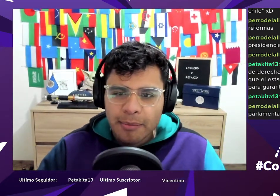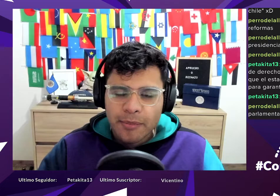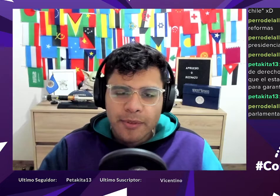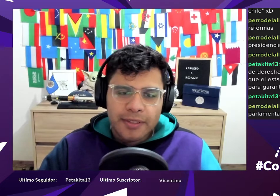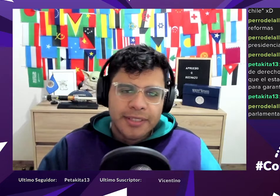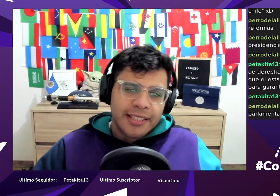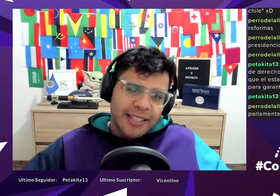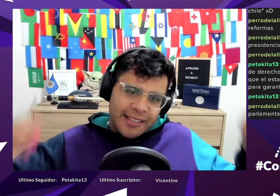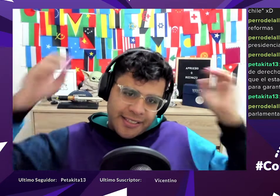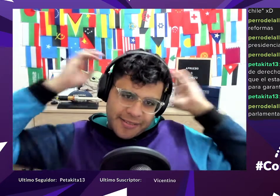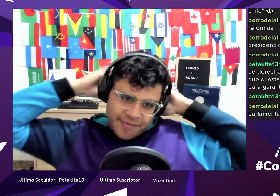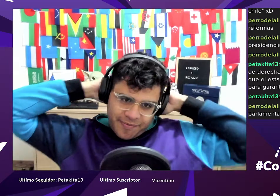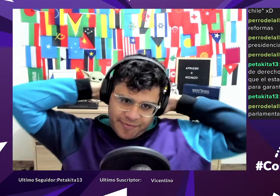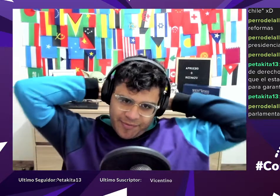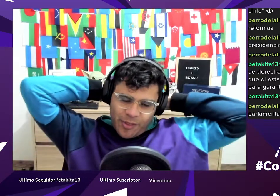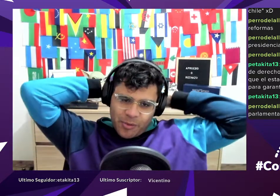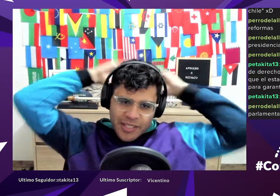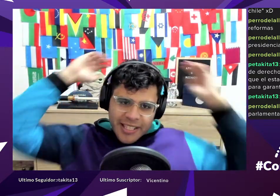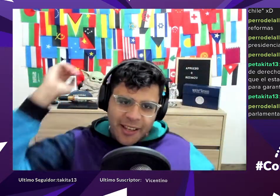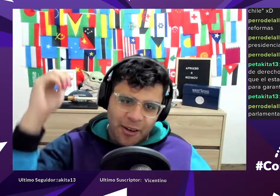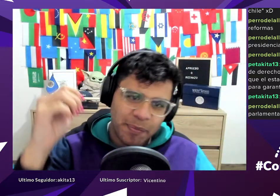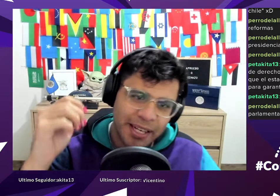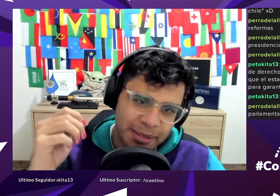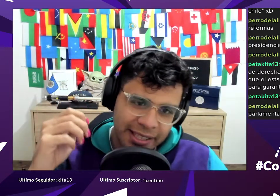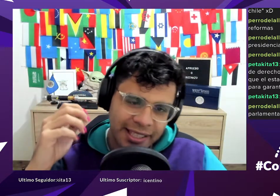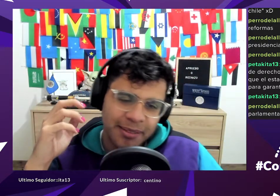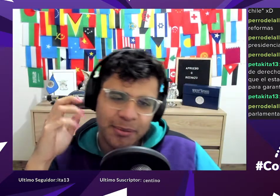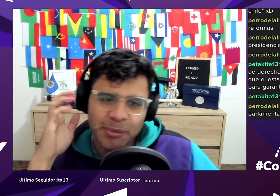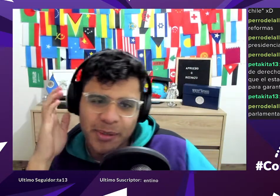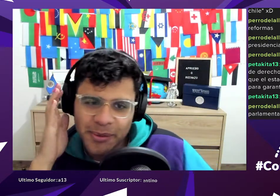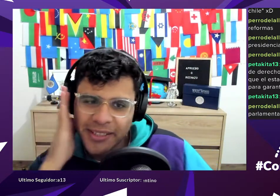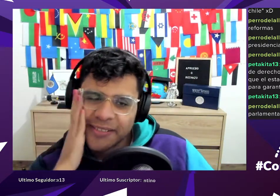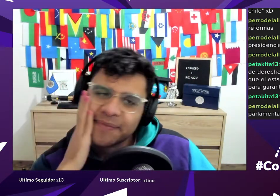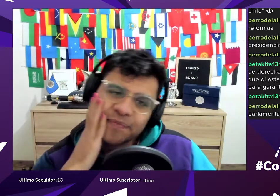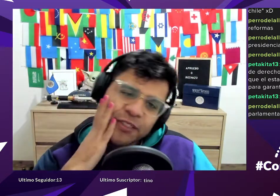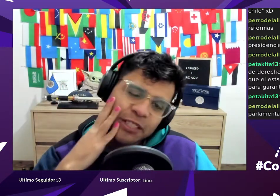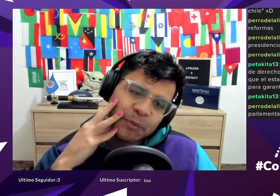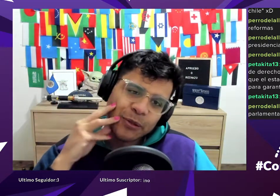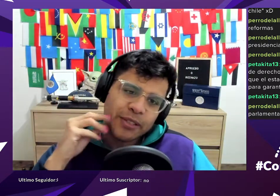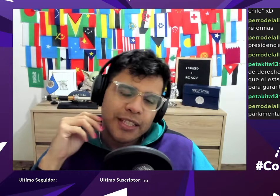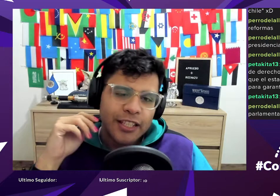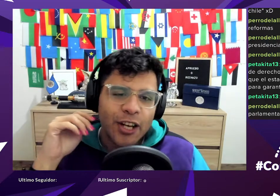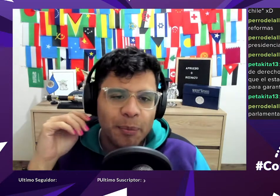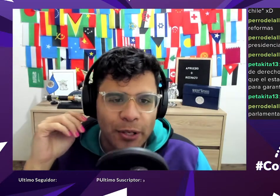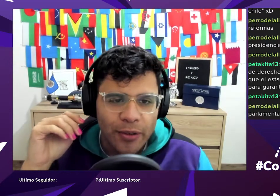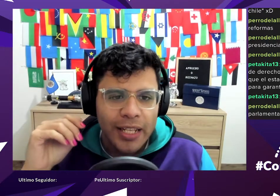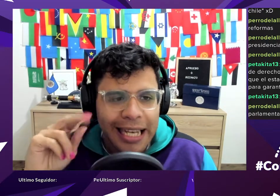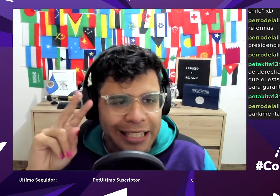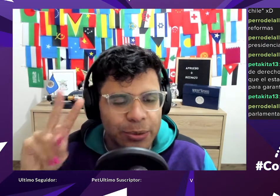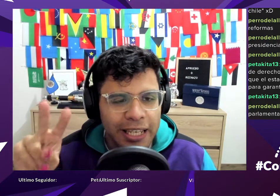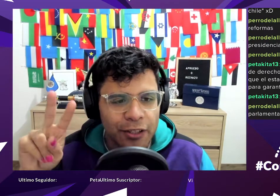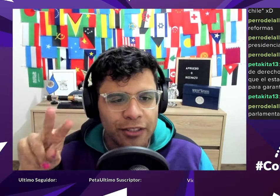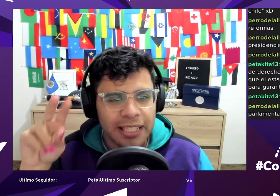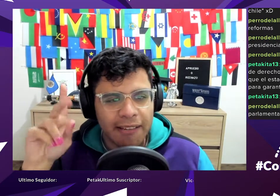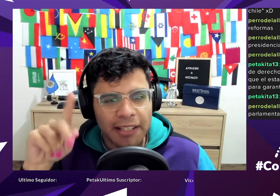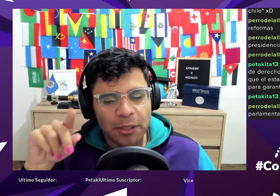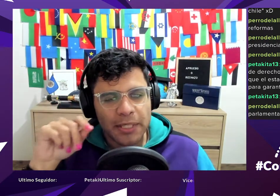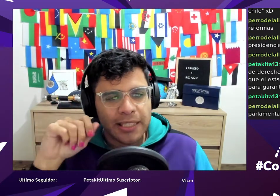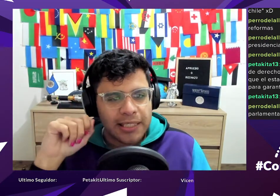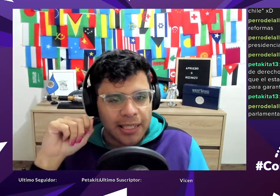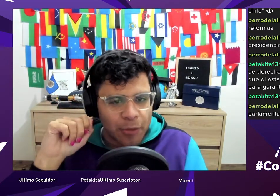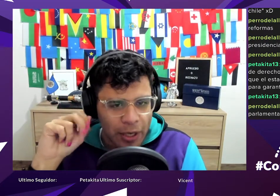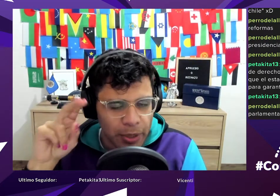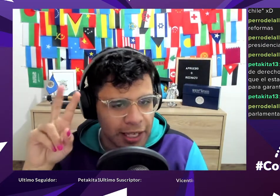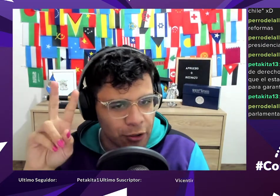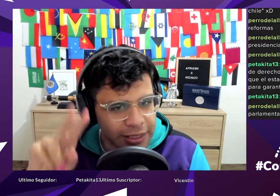parlamentarismo sí yo me hubiese quedado con parlamentarismo pero bueno no se pudo no pero las únicas cosas hablando